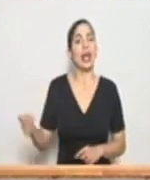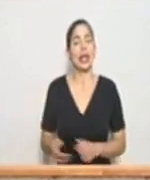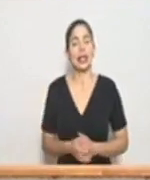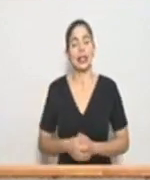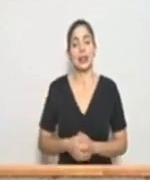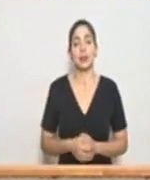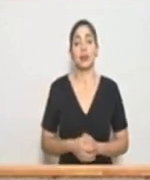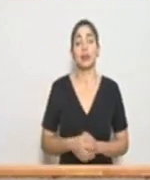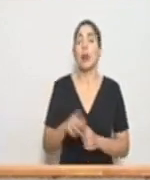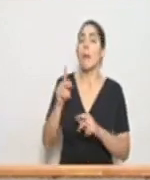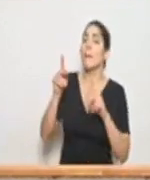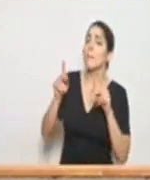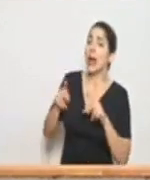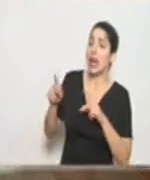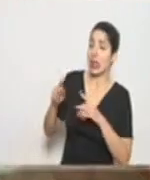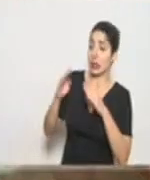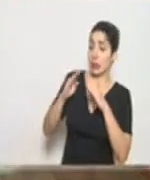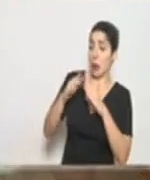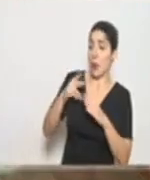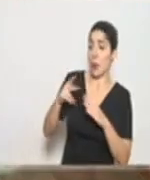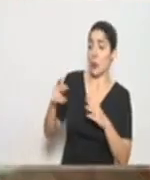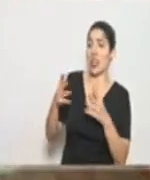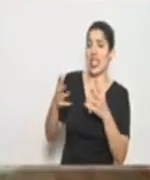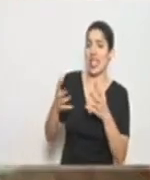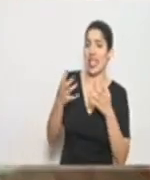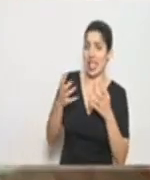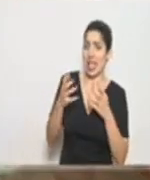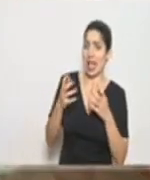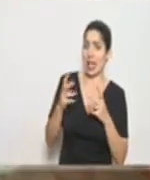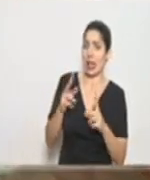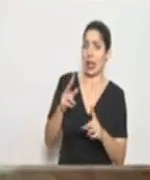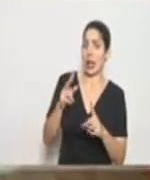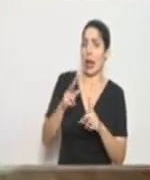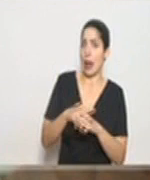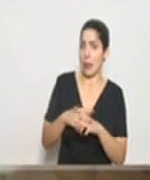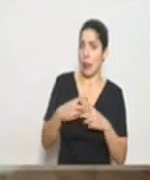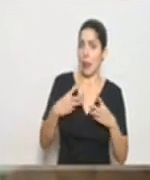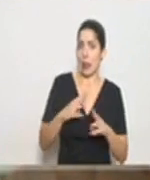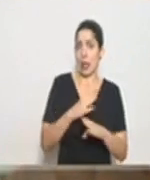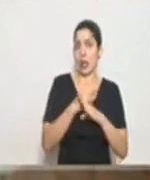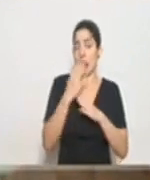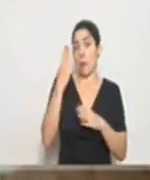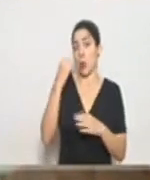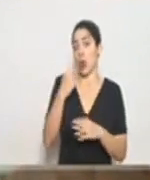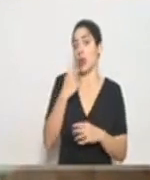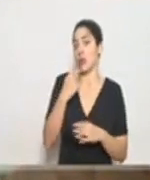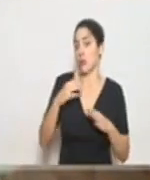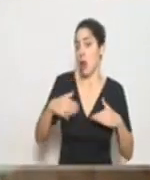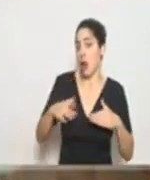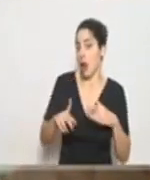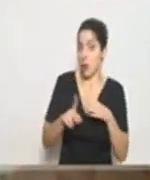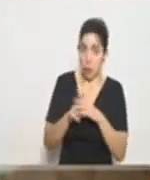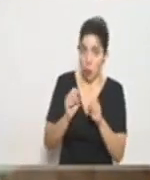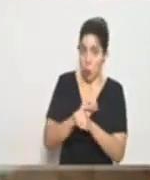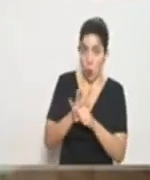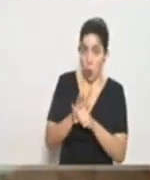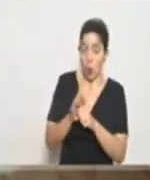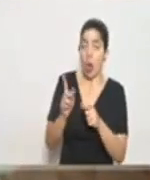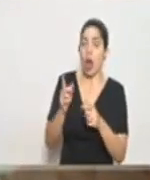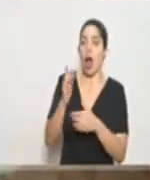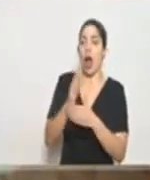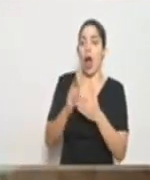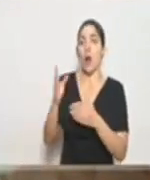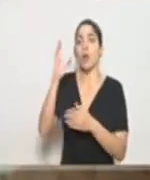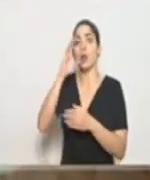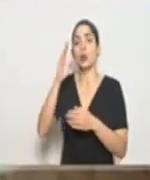las personas en Punta Arenas quieren tomar medidas ya que aún no existen casos según el colega de COVID-19 entre ellas